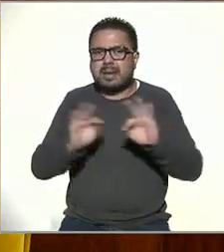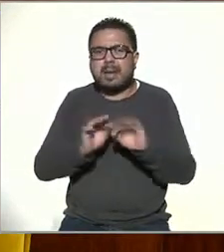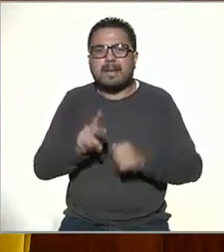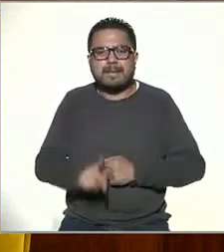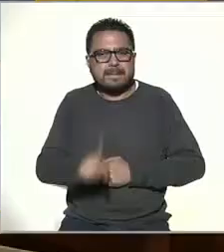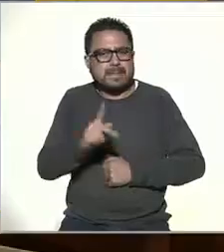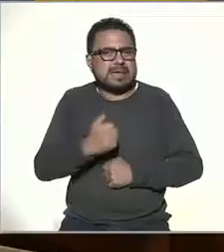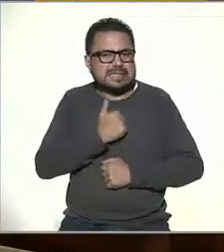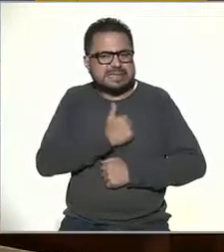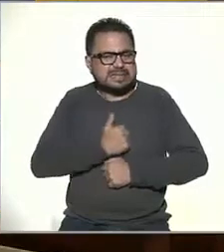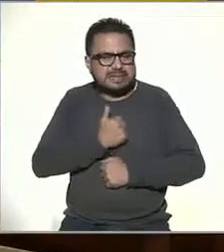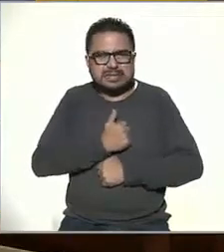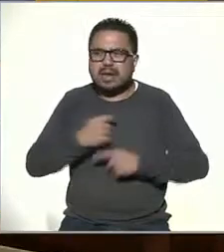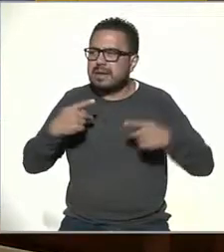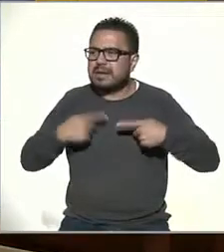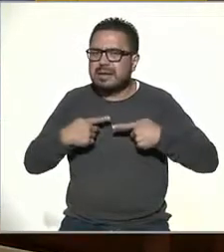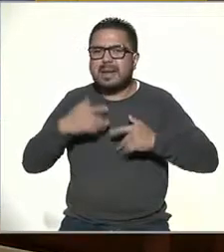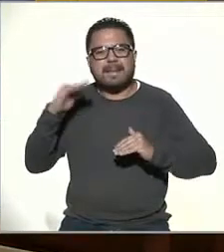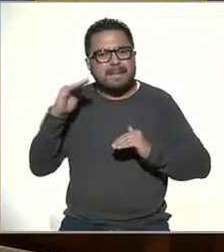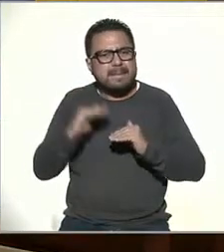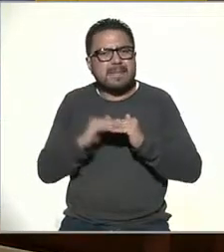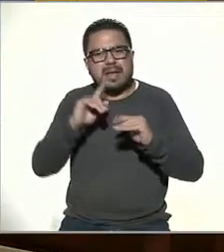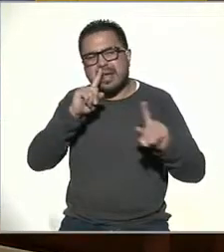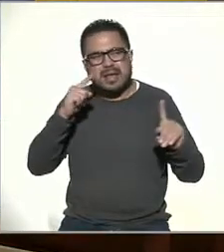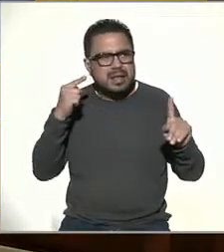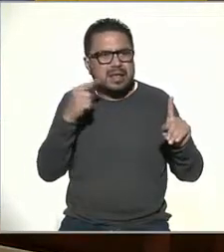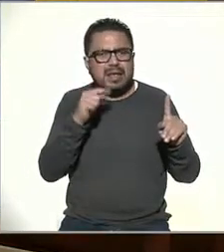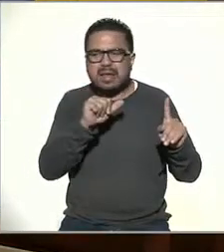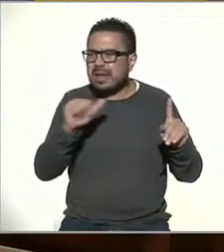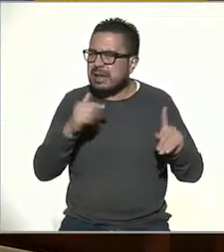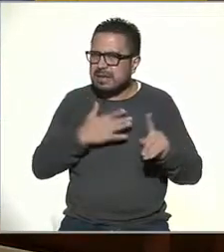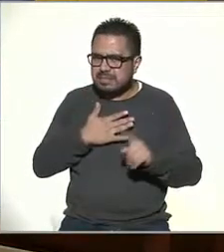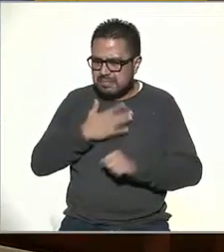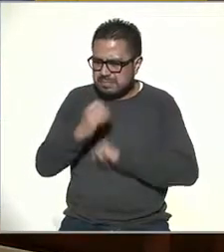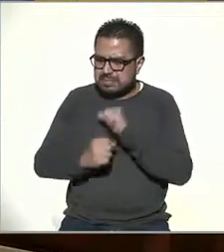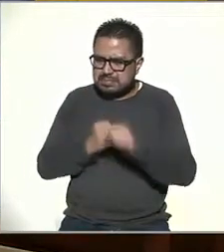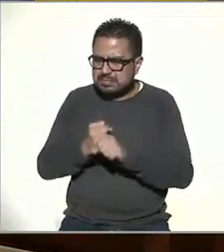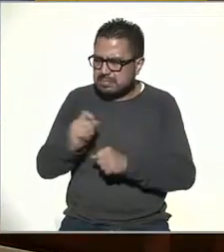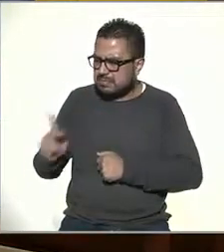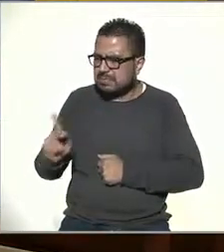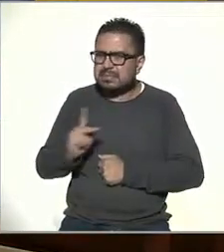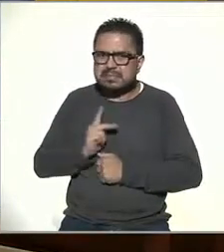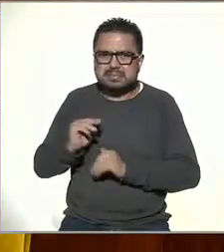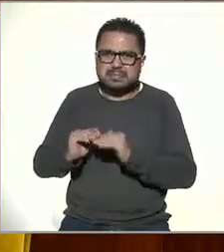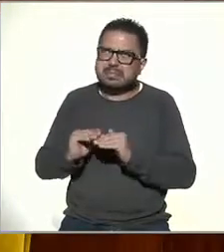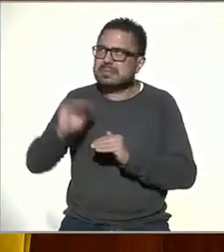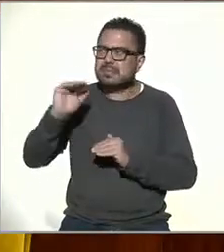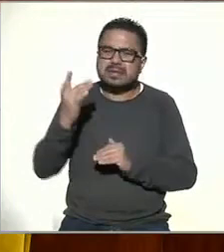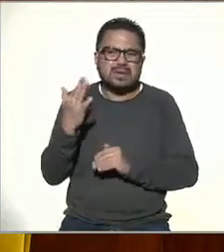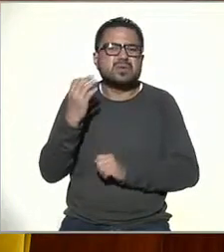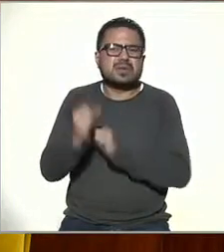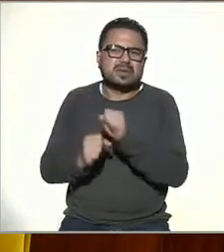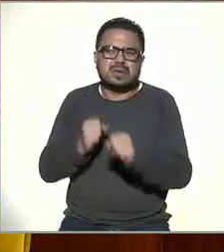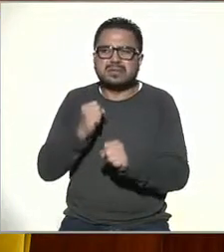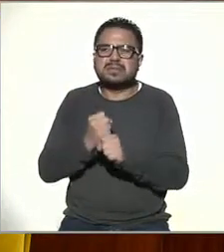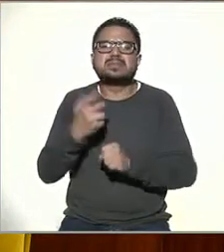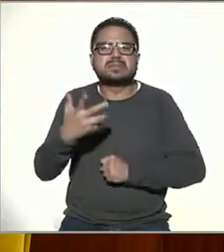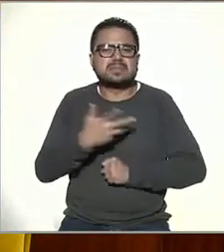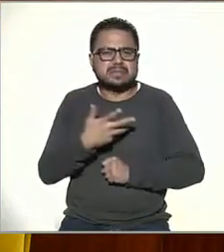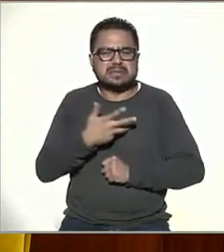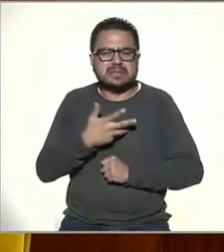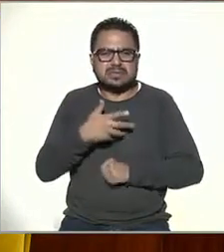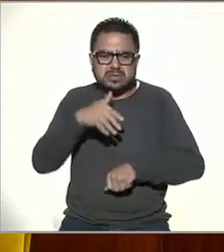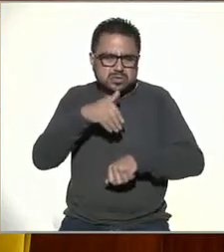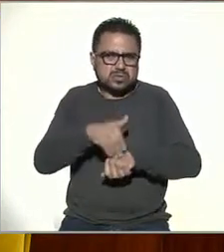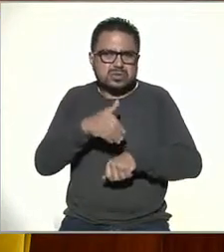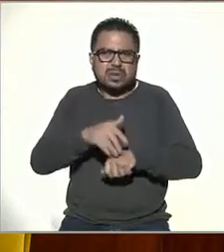las personas que están más cargadas hacia mi edad, de arriba de los 50 años, tienen indicadores